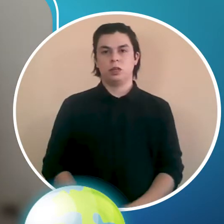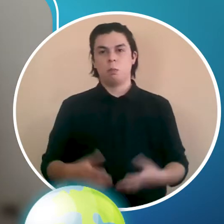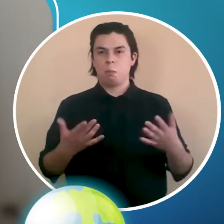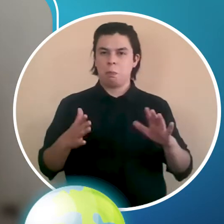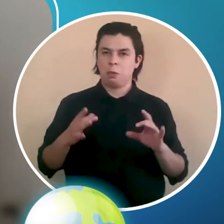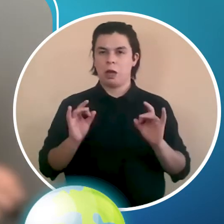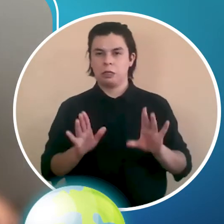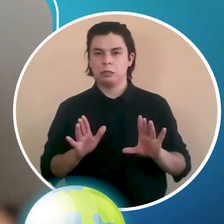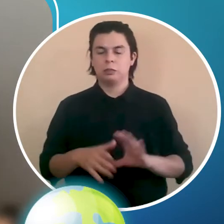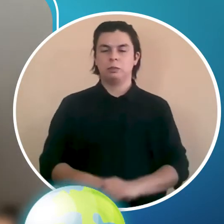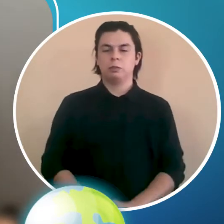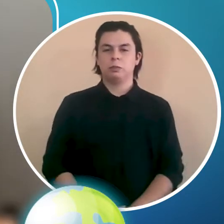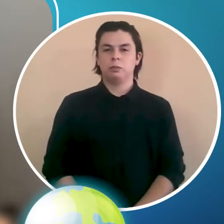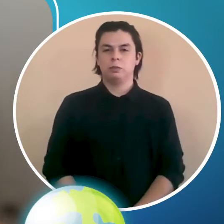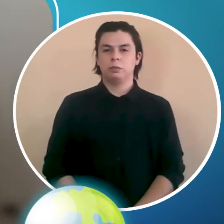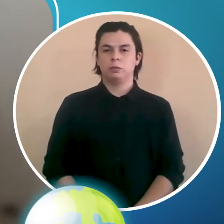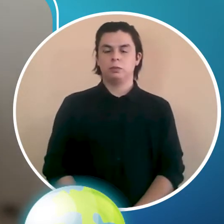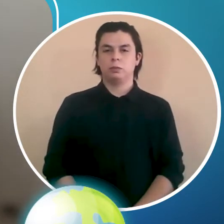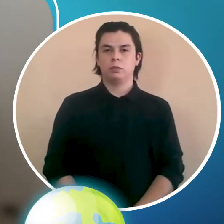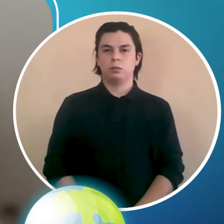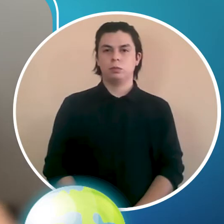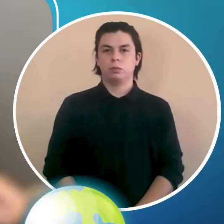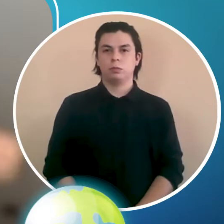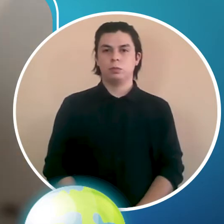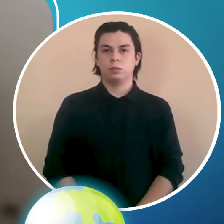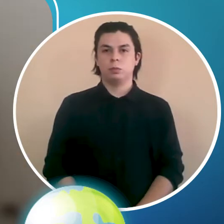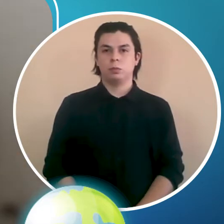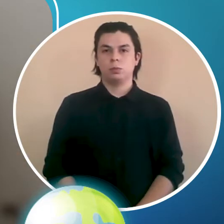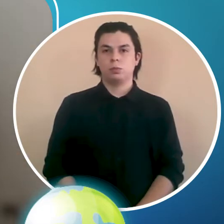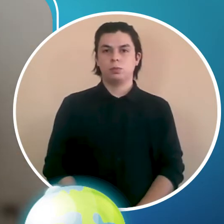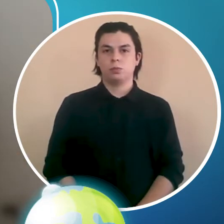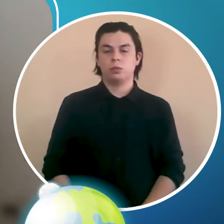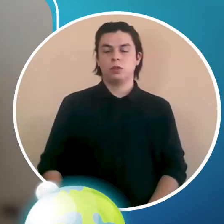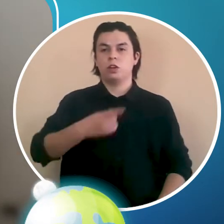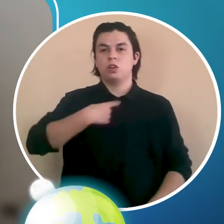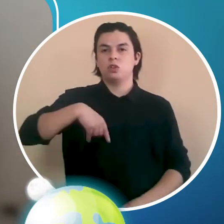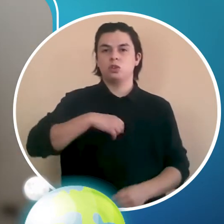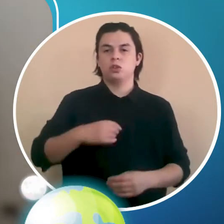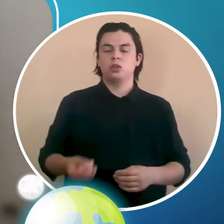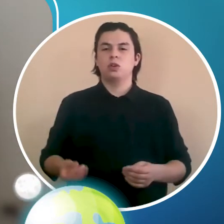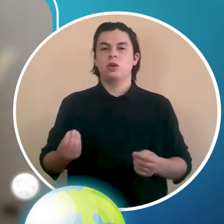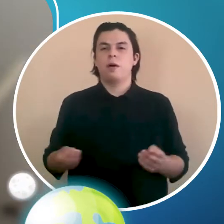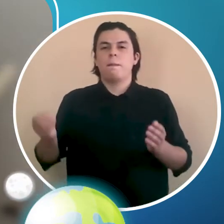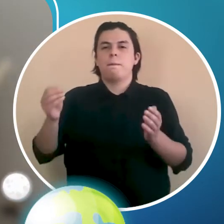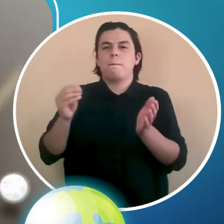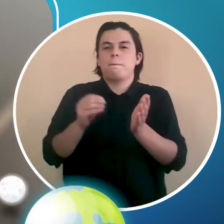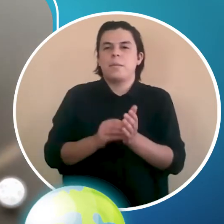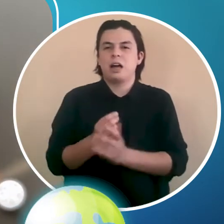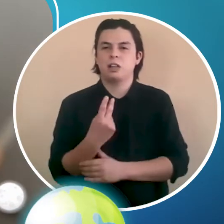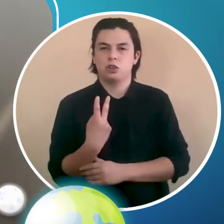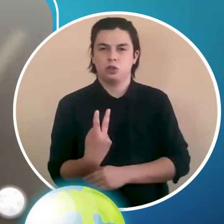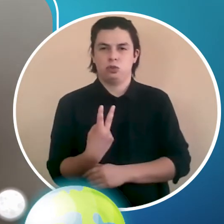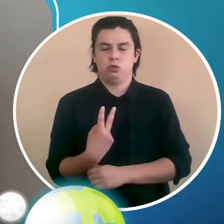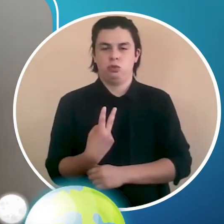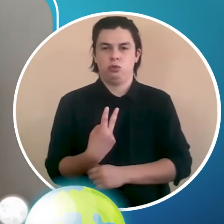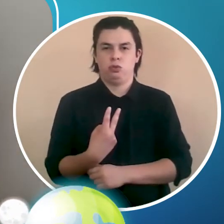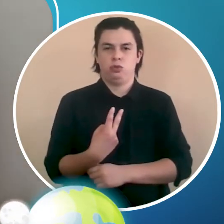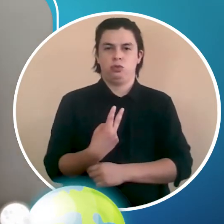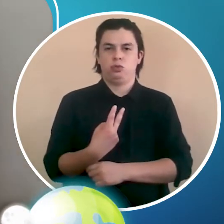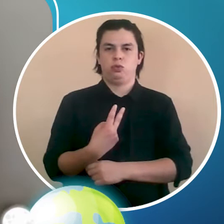Por ahí. ¿Ya? Y ahora vamos a insertar dos palitos más. Acá, vaya.